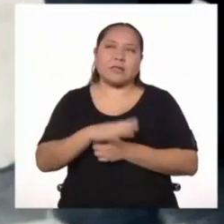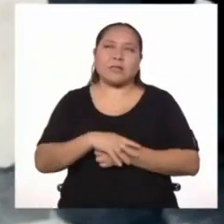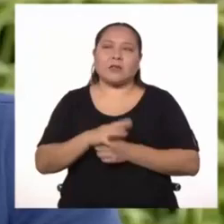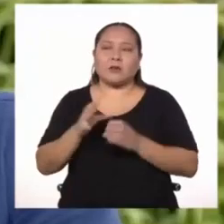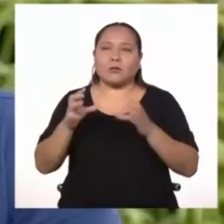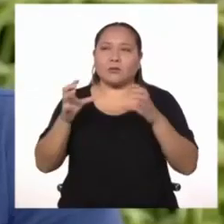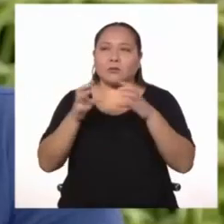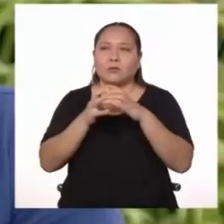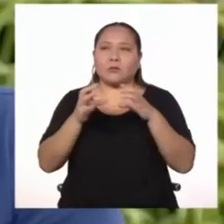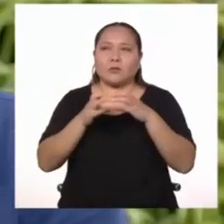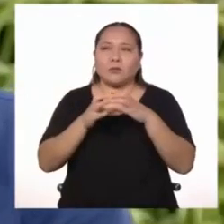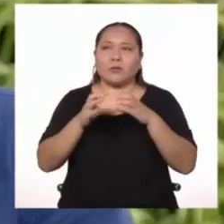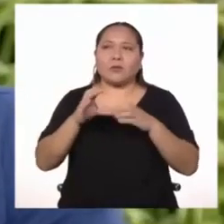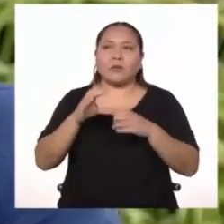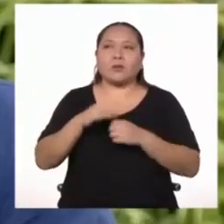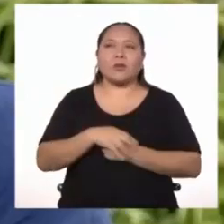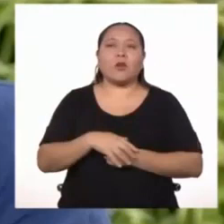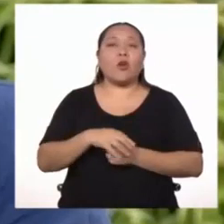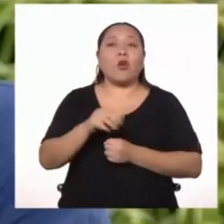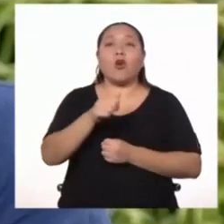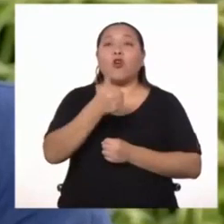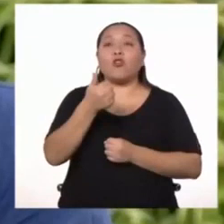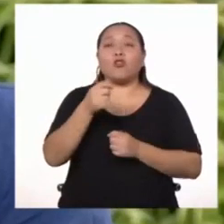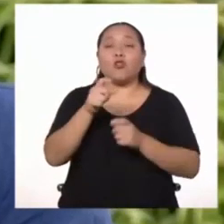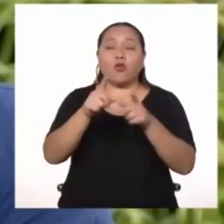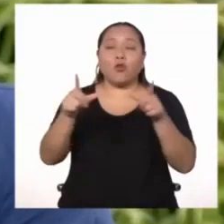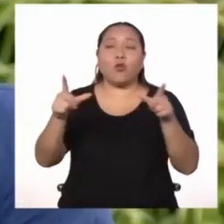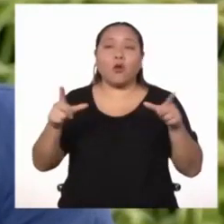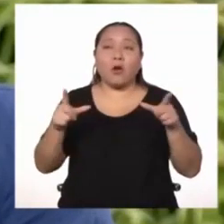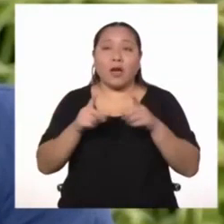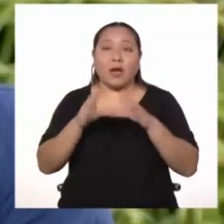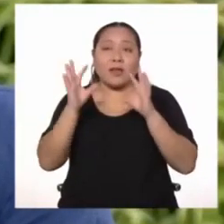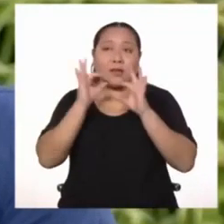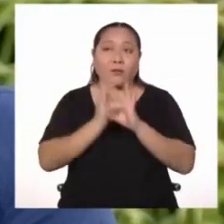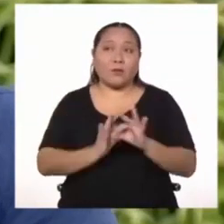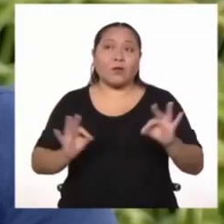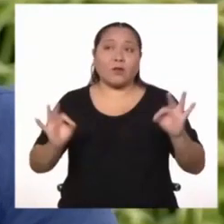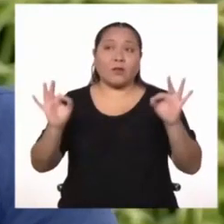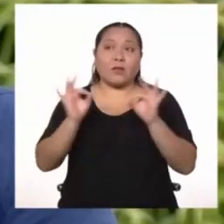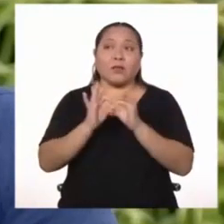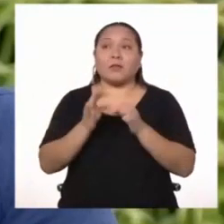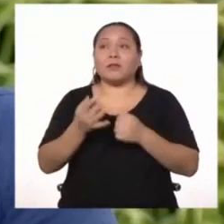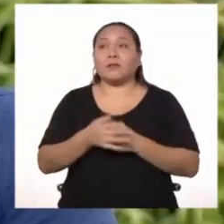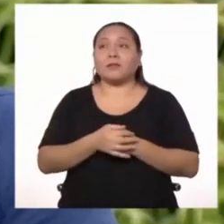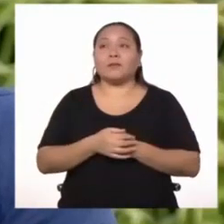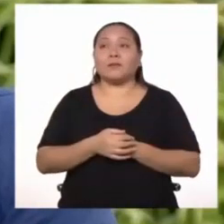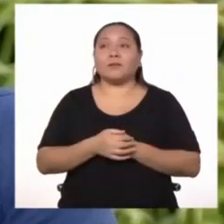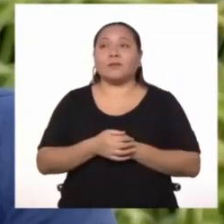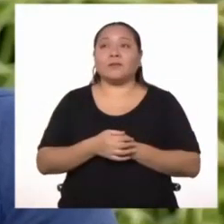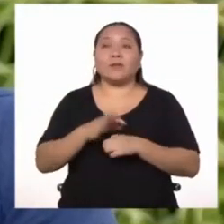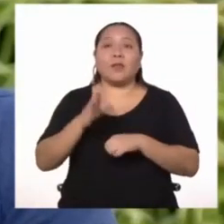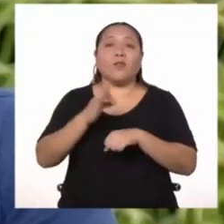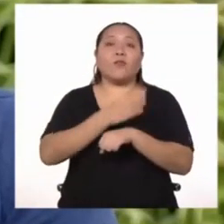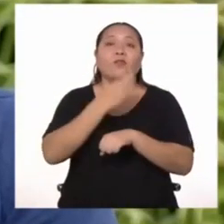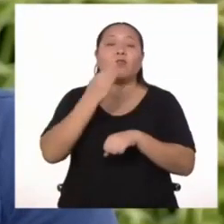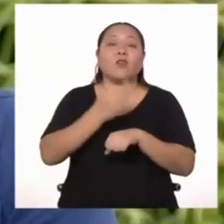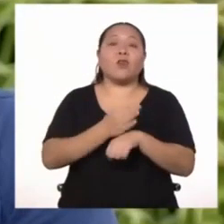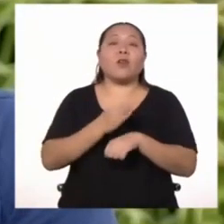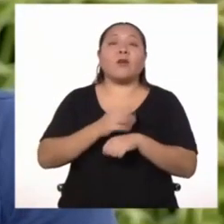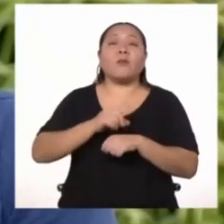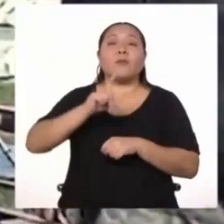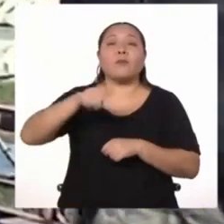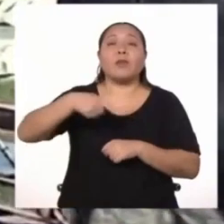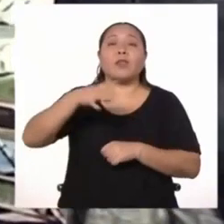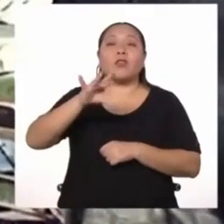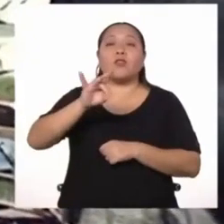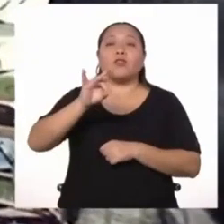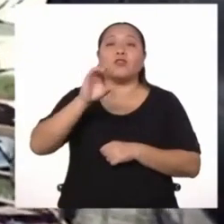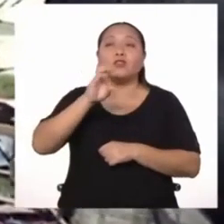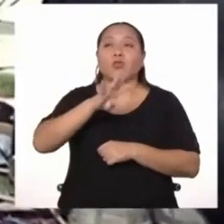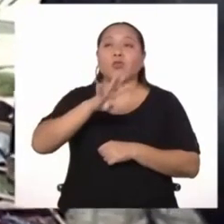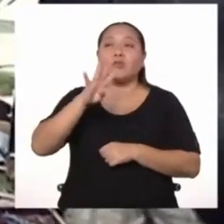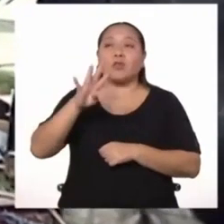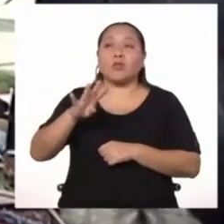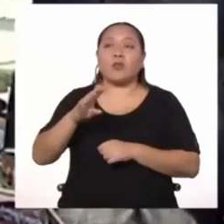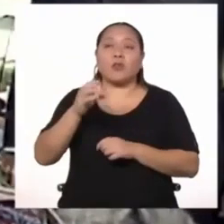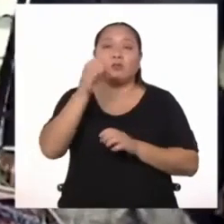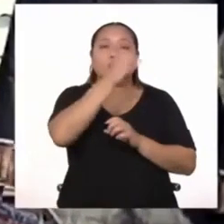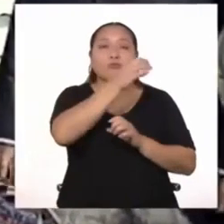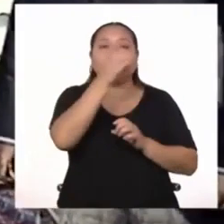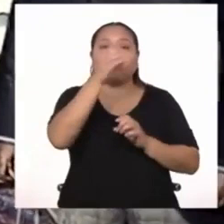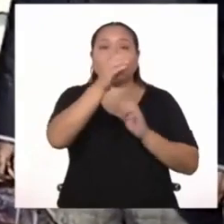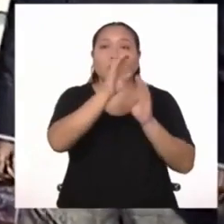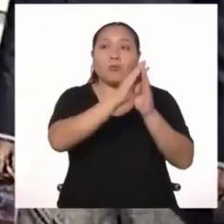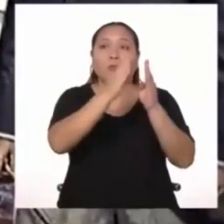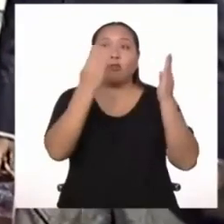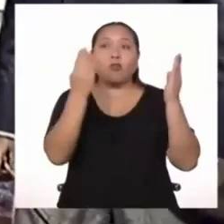Comercio. Otra institución británica importante es la que se funde en 1844. La biblioteca inglesa